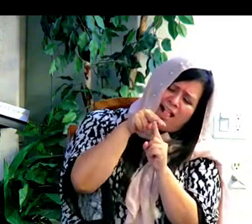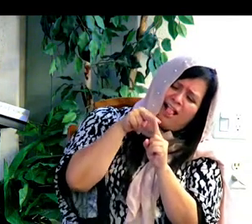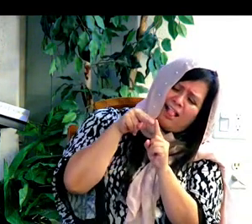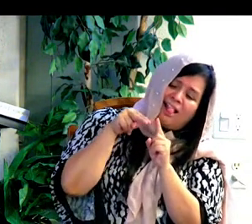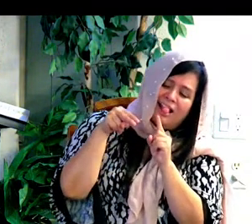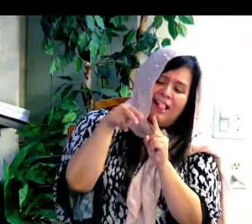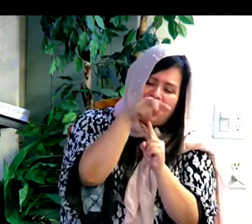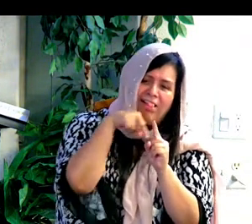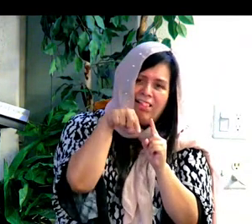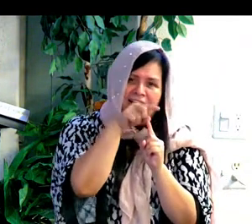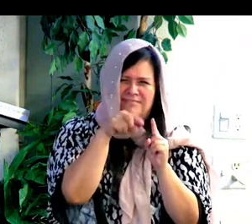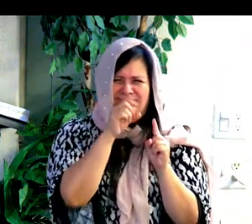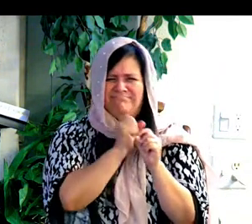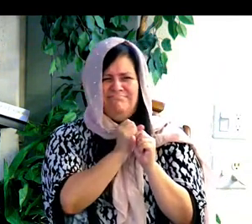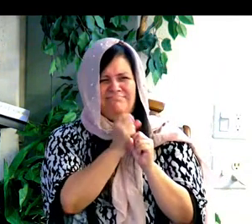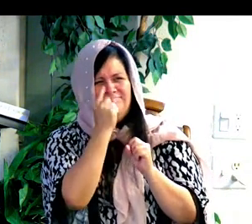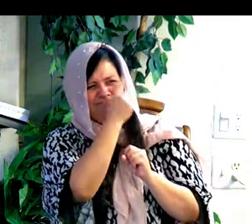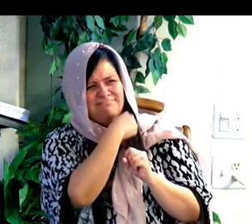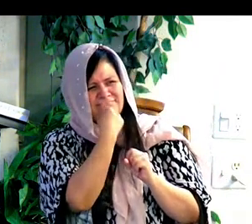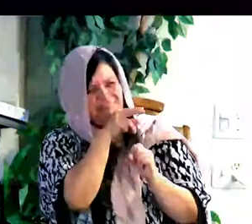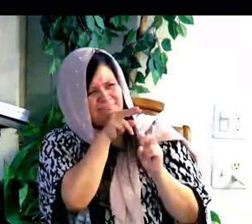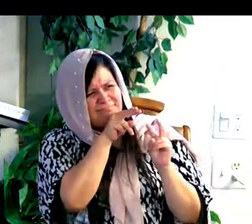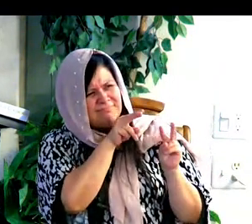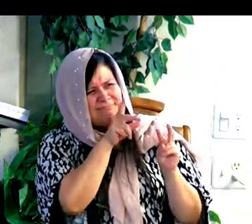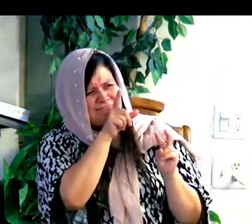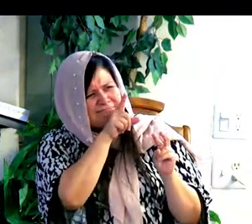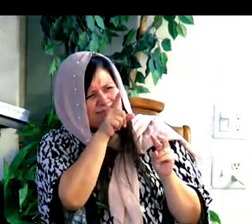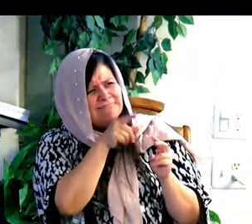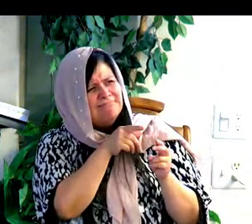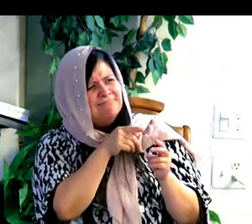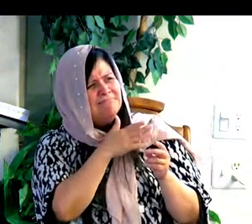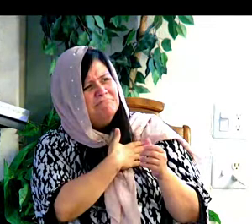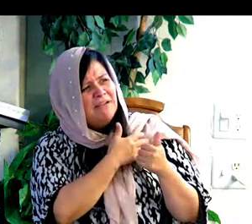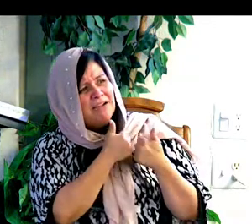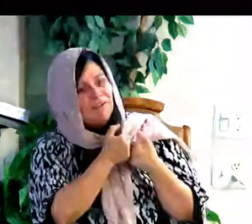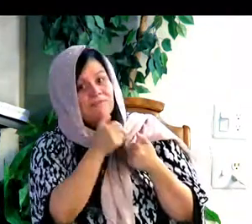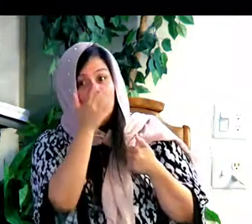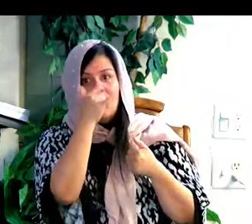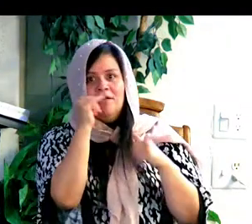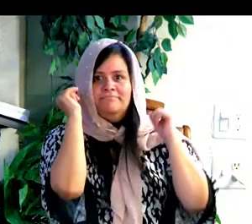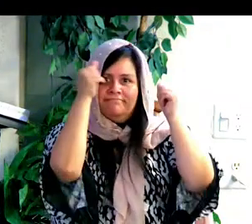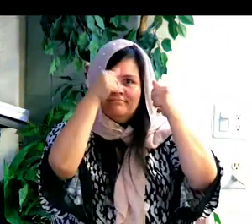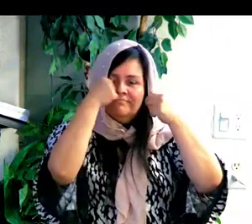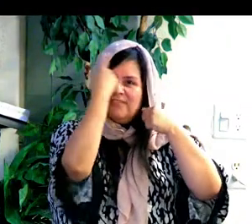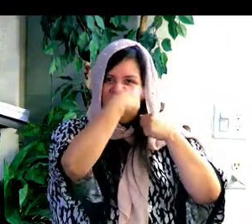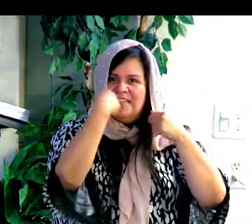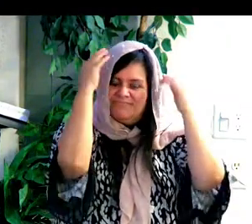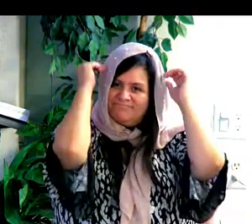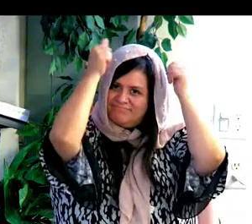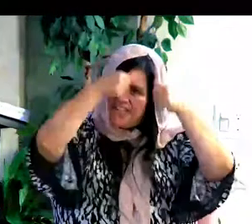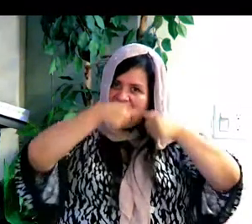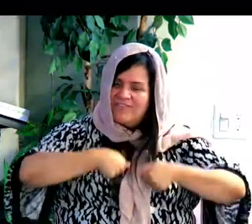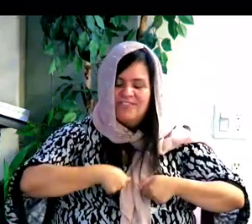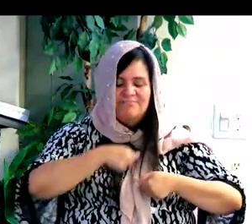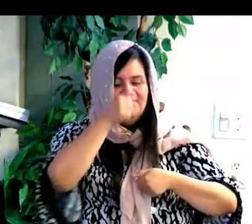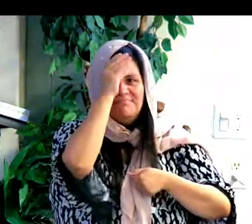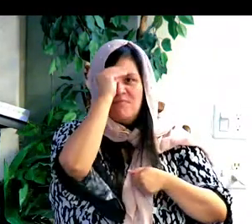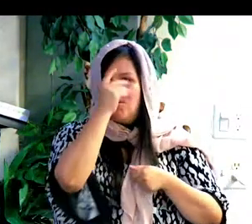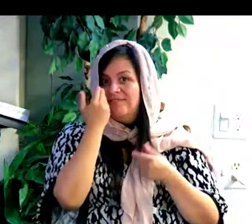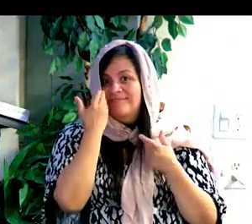perfecta. Really dark tent. Pero, una tradición, hay algunas buenas y hay algunas